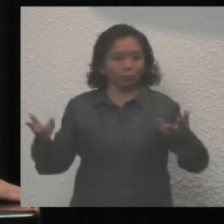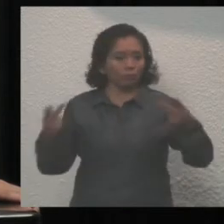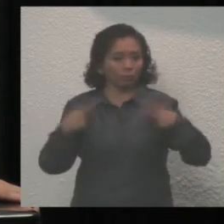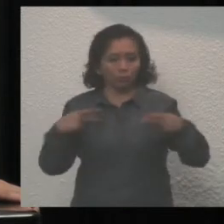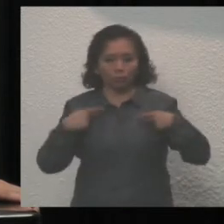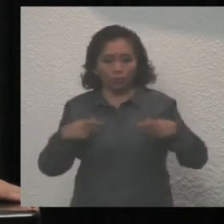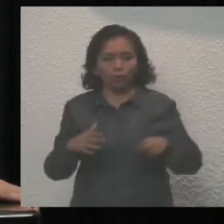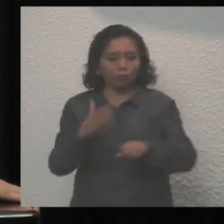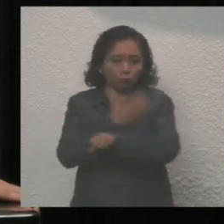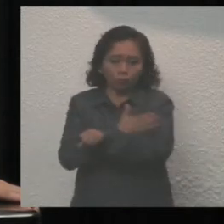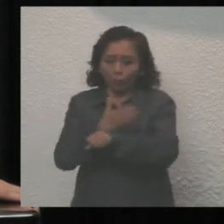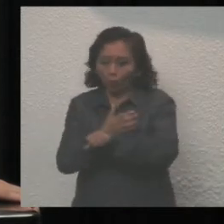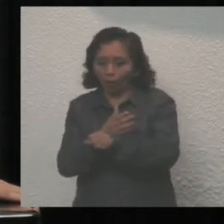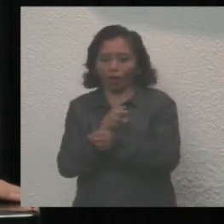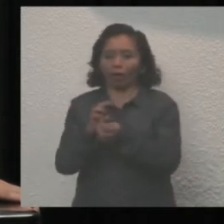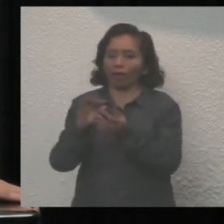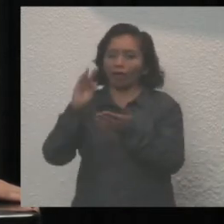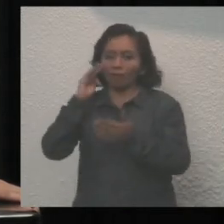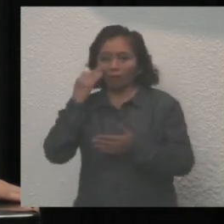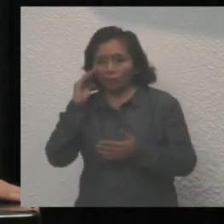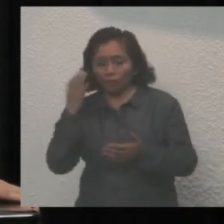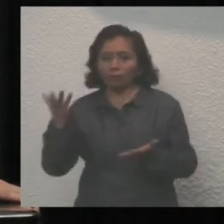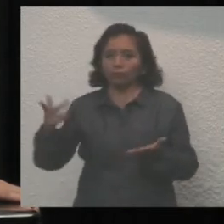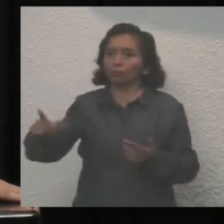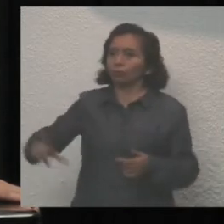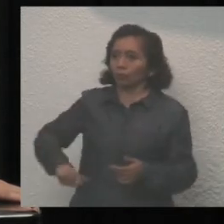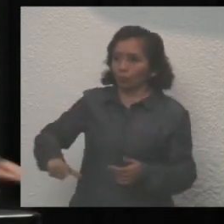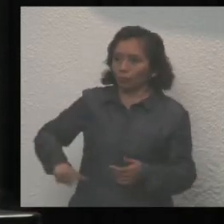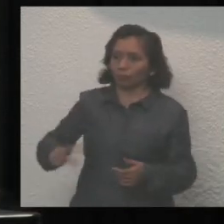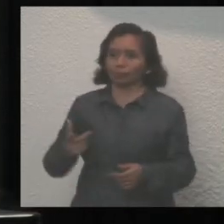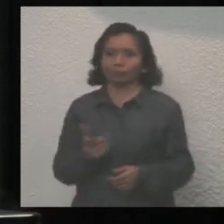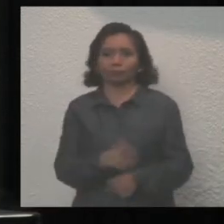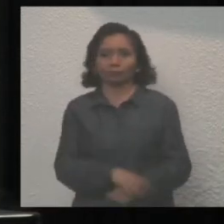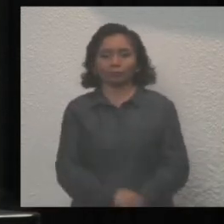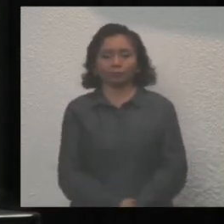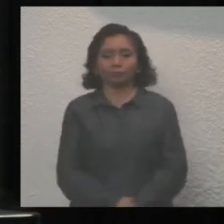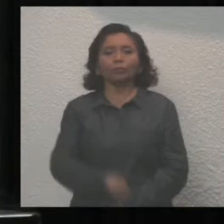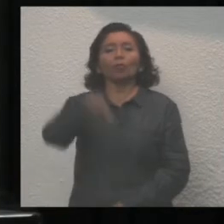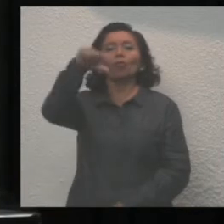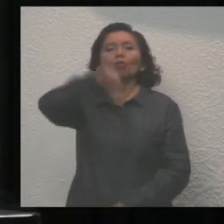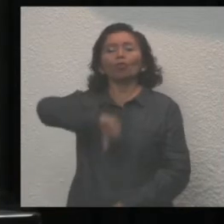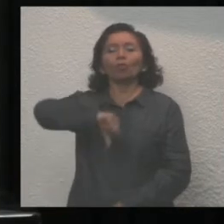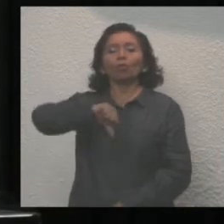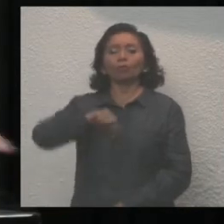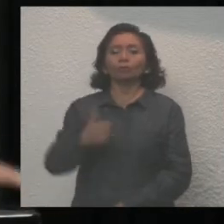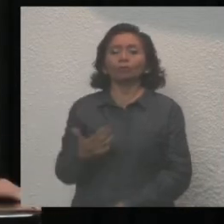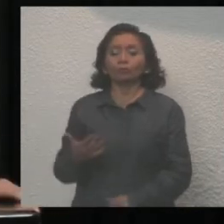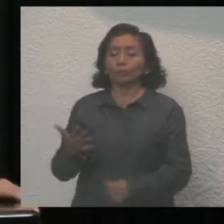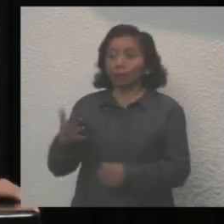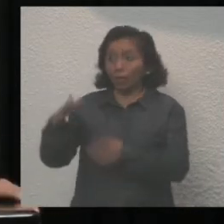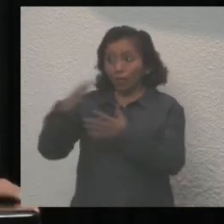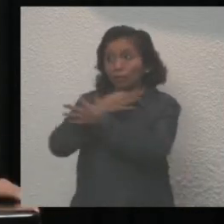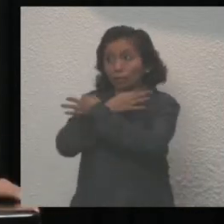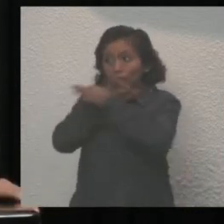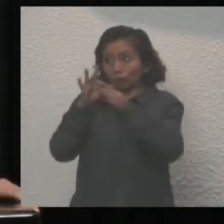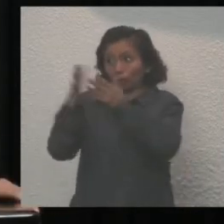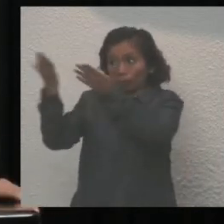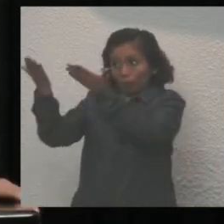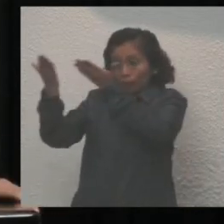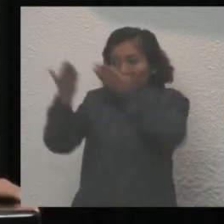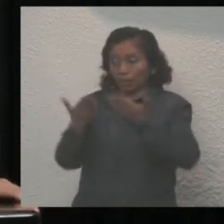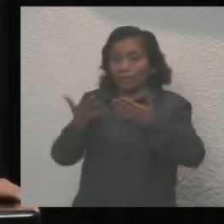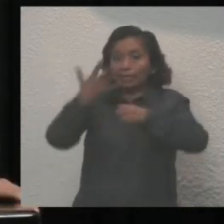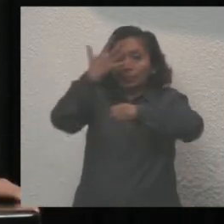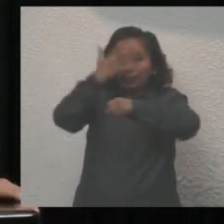nos acompaña en redes sociales. Señor gobernador, hoy recibimos su informe de gobierno en este